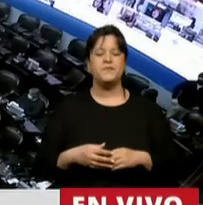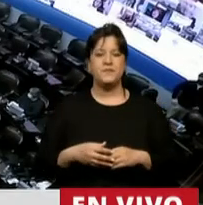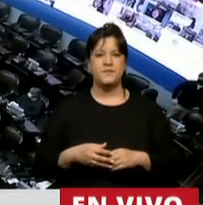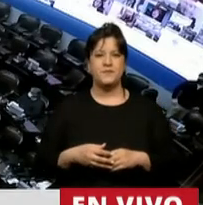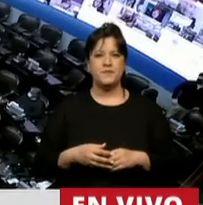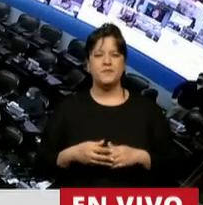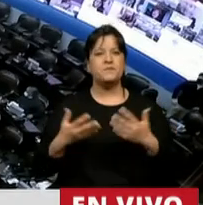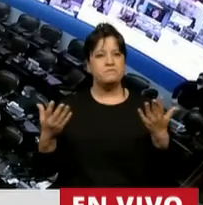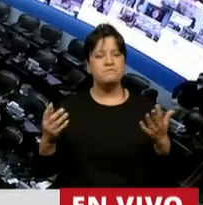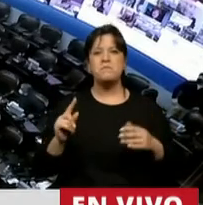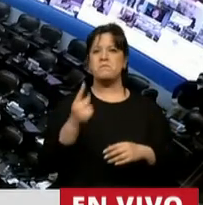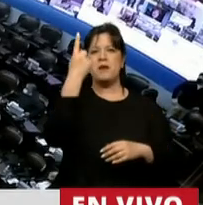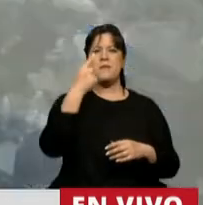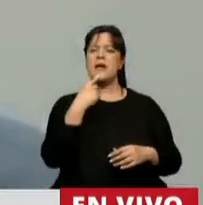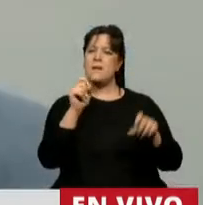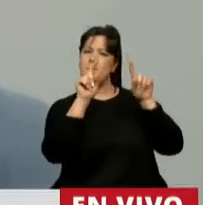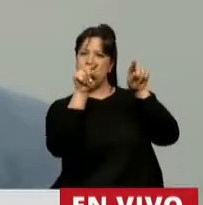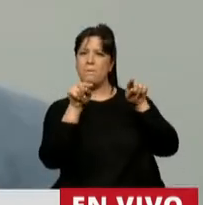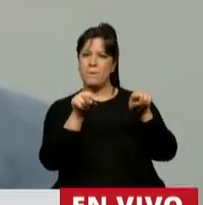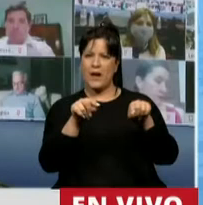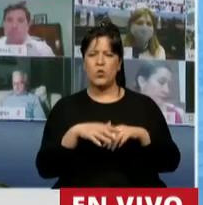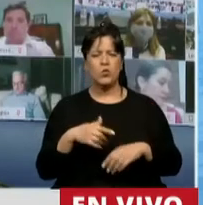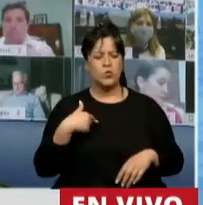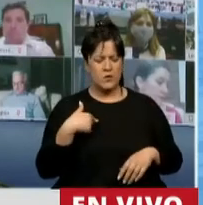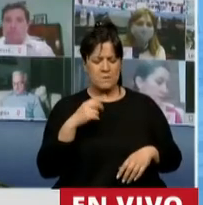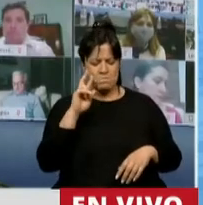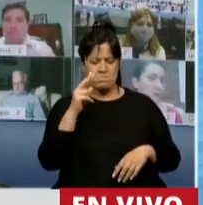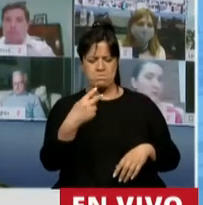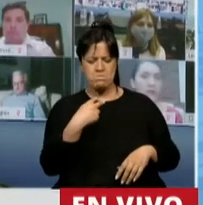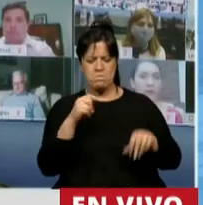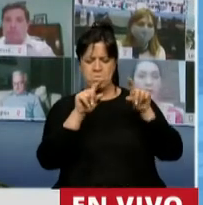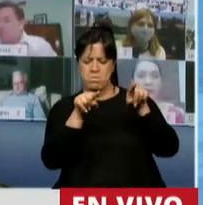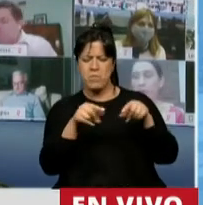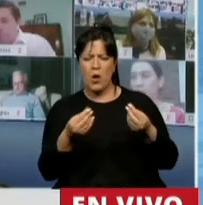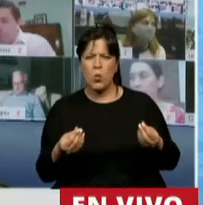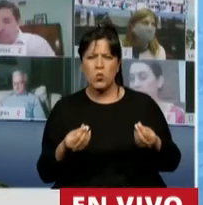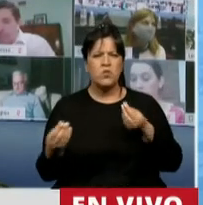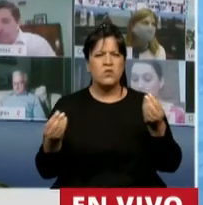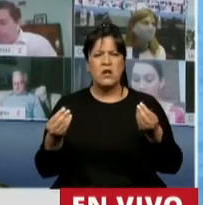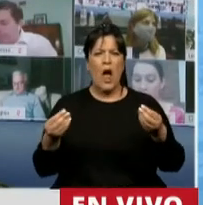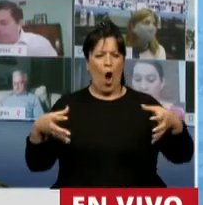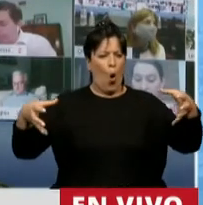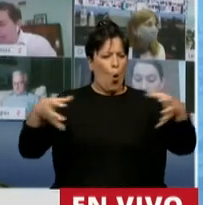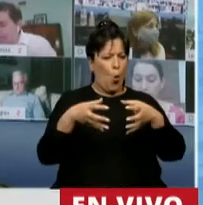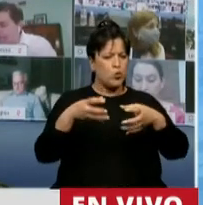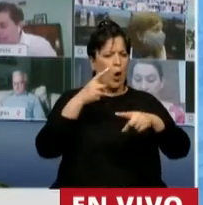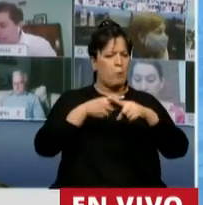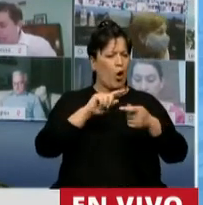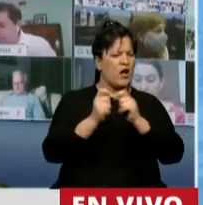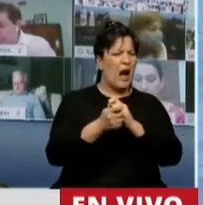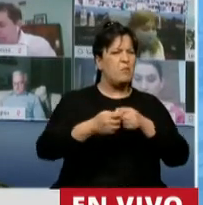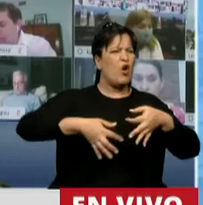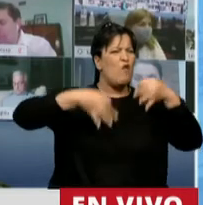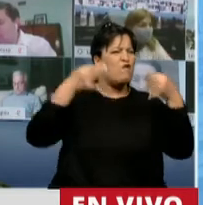Bueno, la primera pregunta que me hago es ¿cuál es el verdadero Juntos por el Cambio? Porque en los